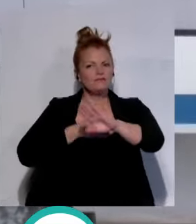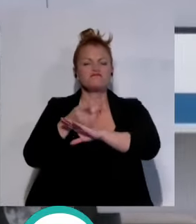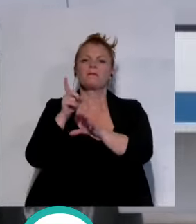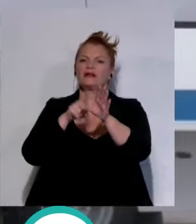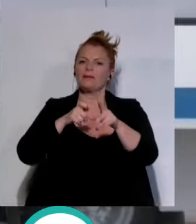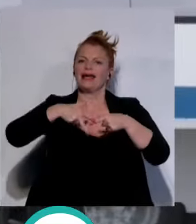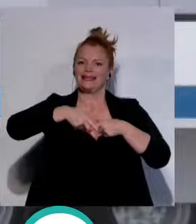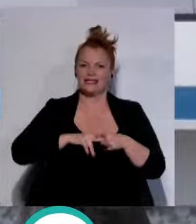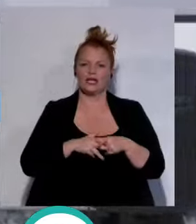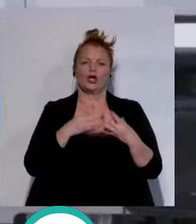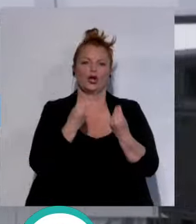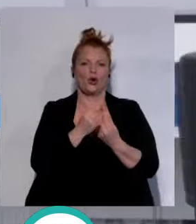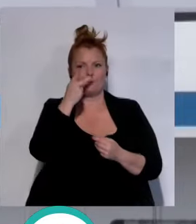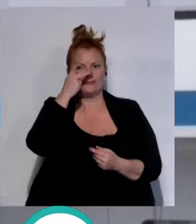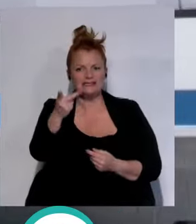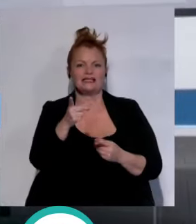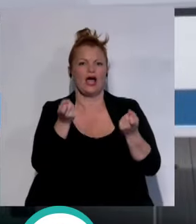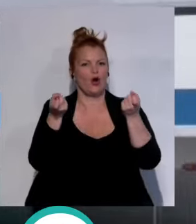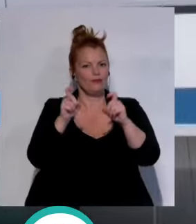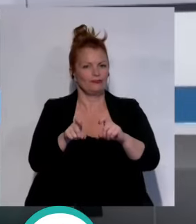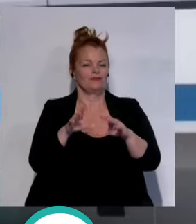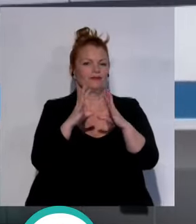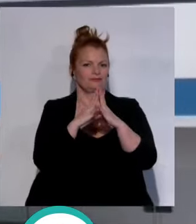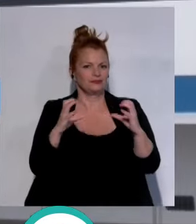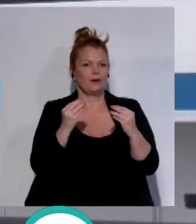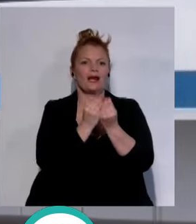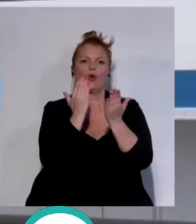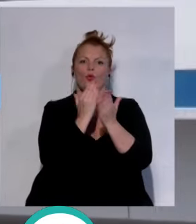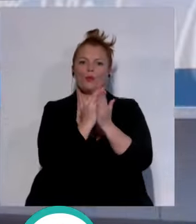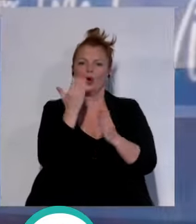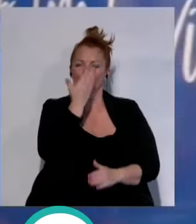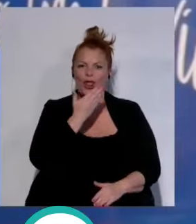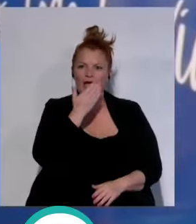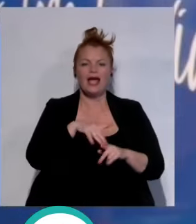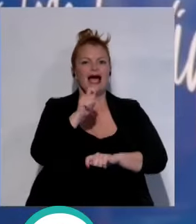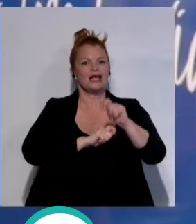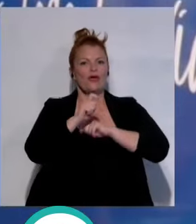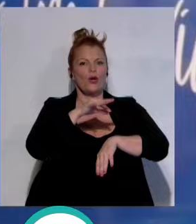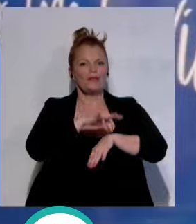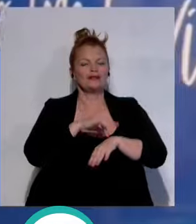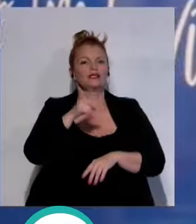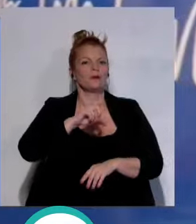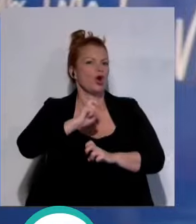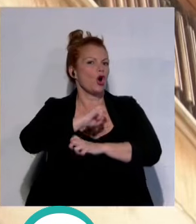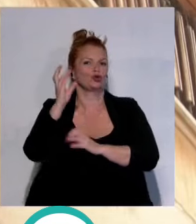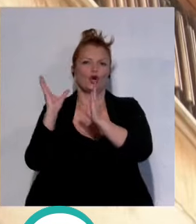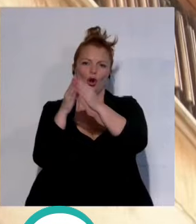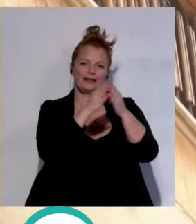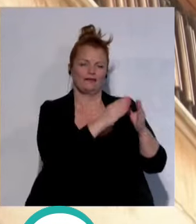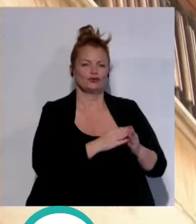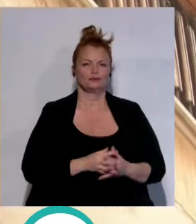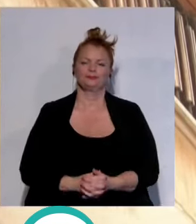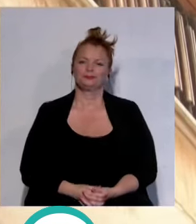en los talleres contando con visitas concertadas para grupos escolares asociaciones de pacientes y otros colectivos